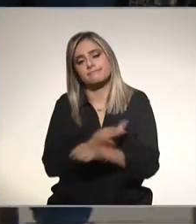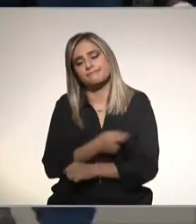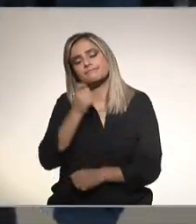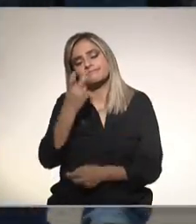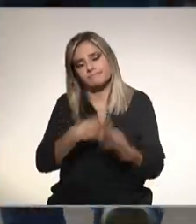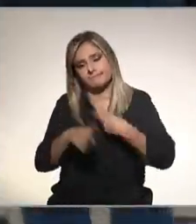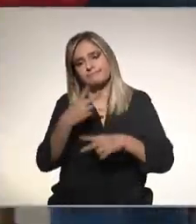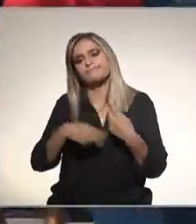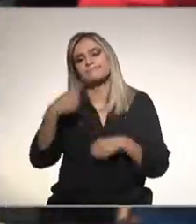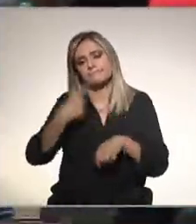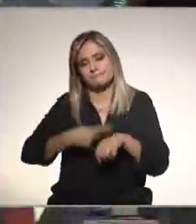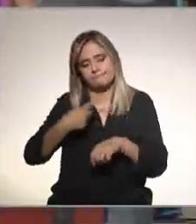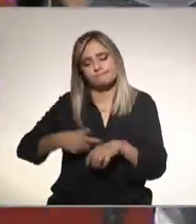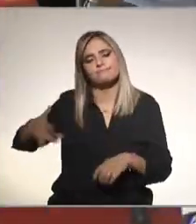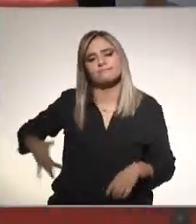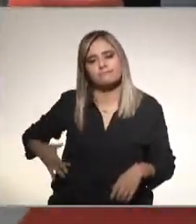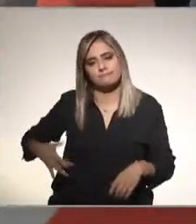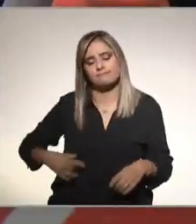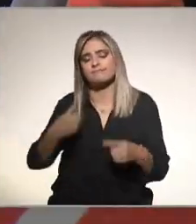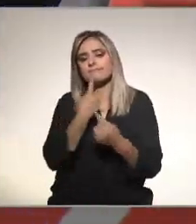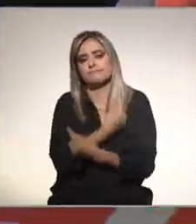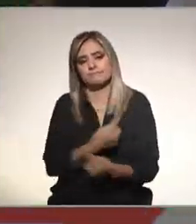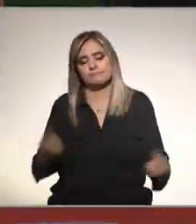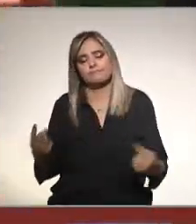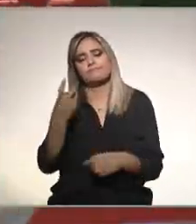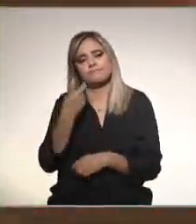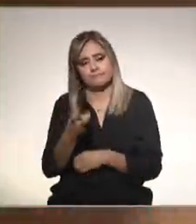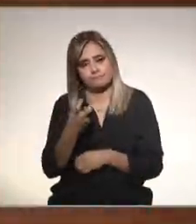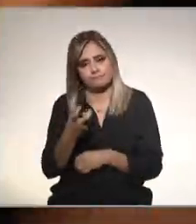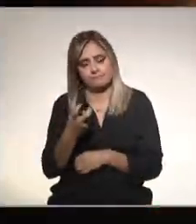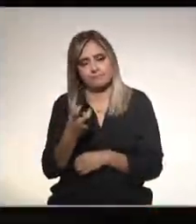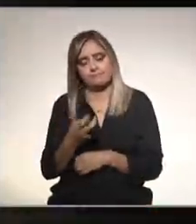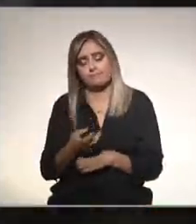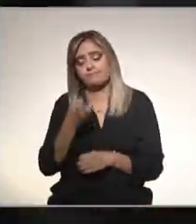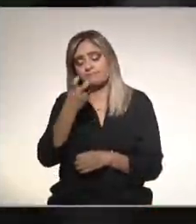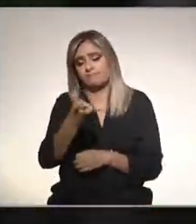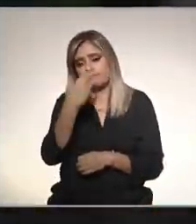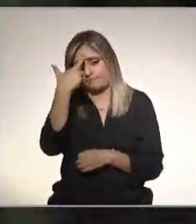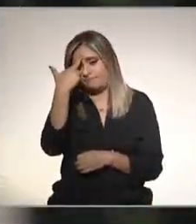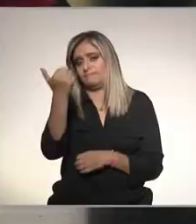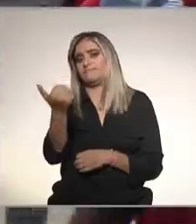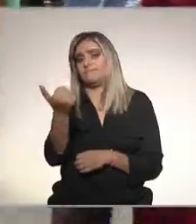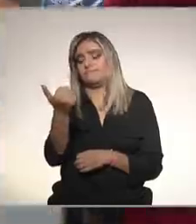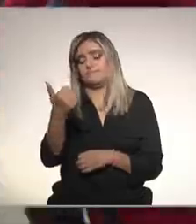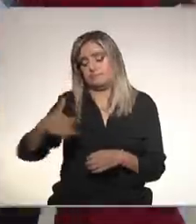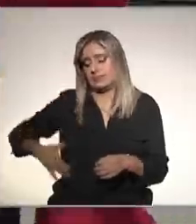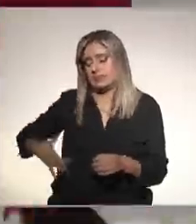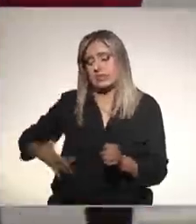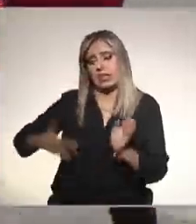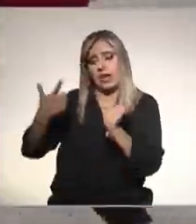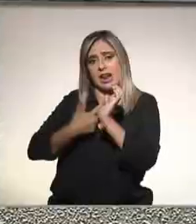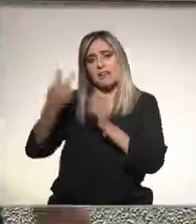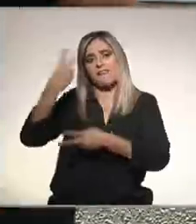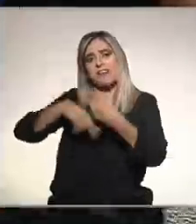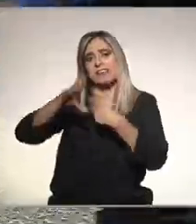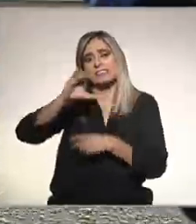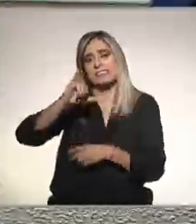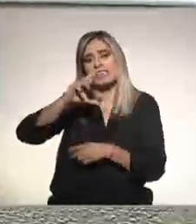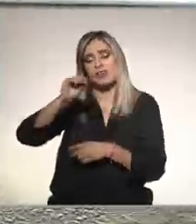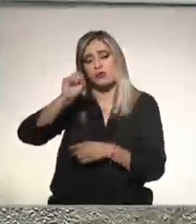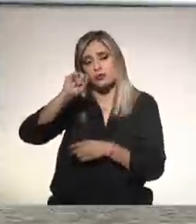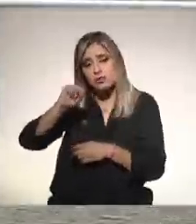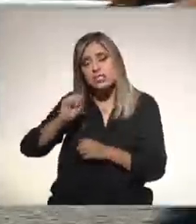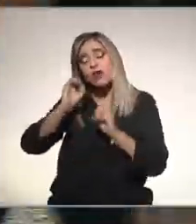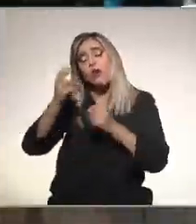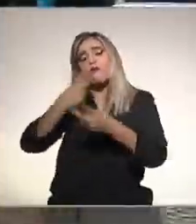riesgo el hígado graso metabólico es una causa frecuente de cirrosis y de cáncer